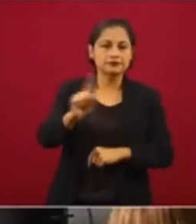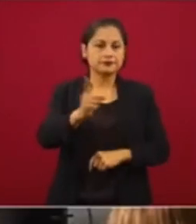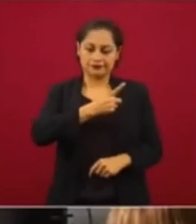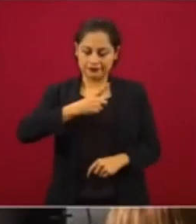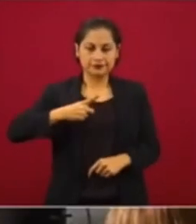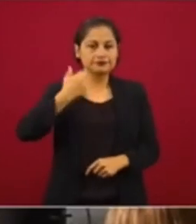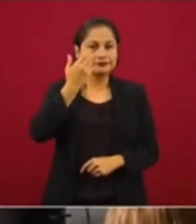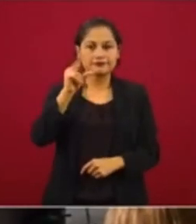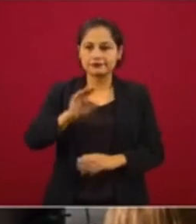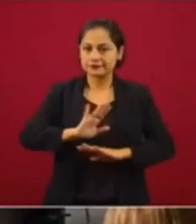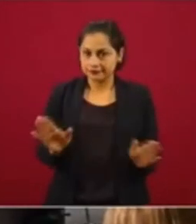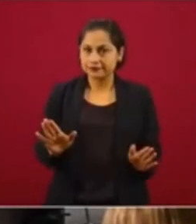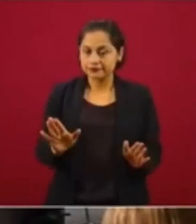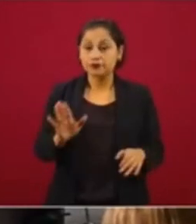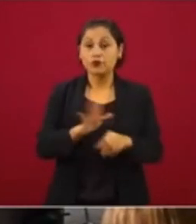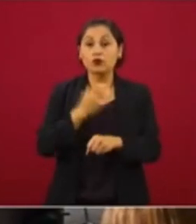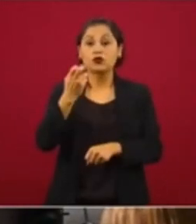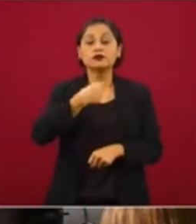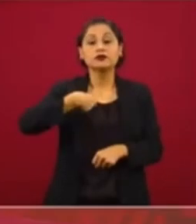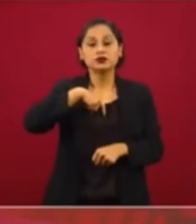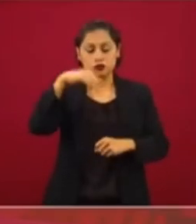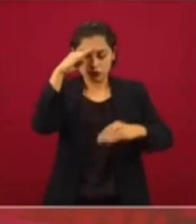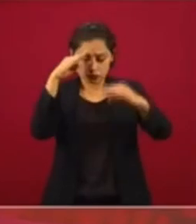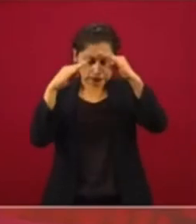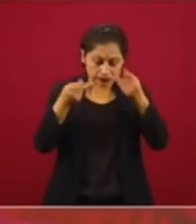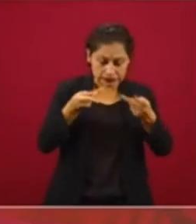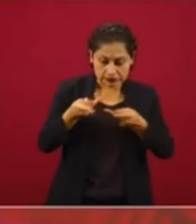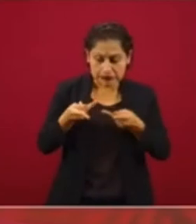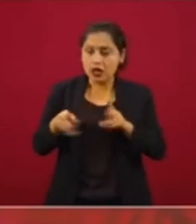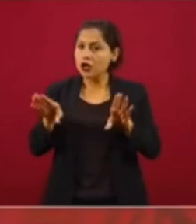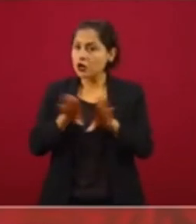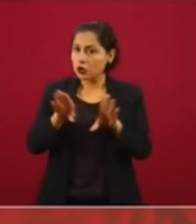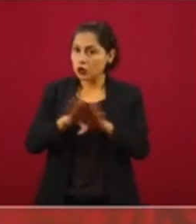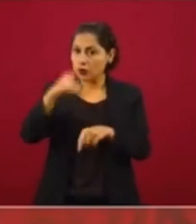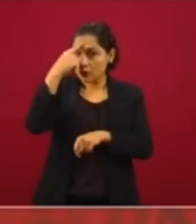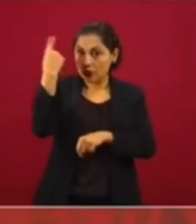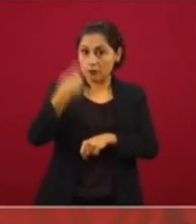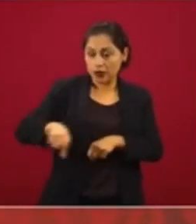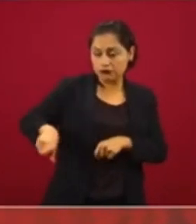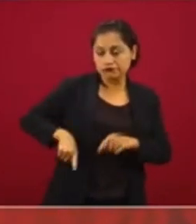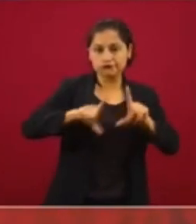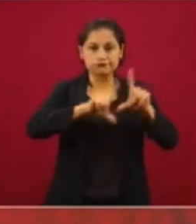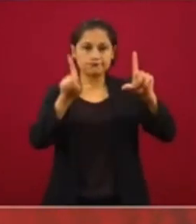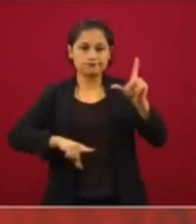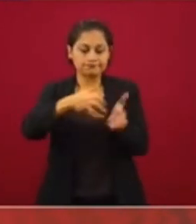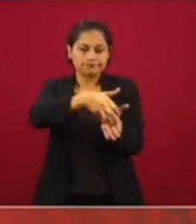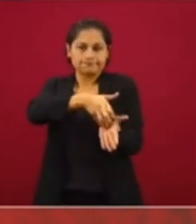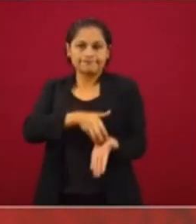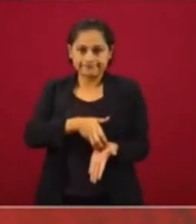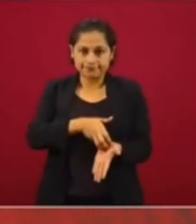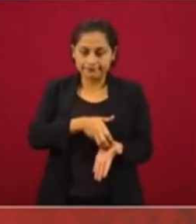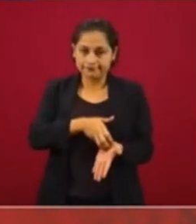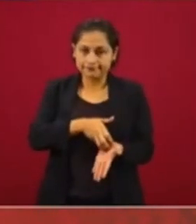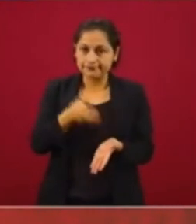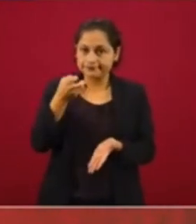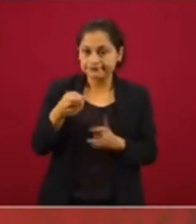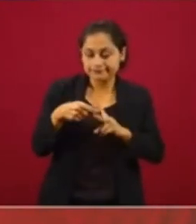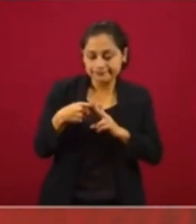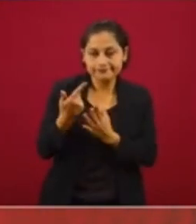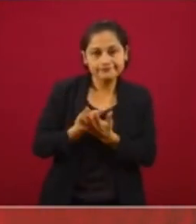a intensificar el plan de austeridad republicana. Y en efecto van a